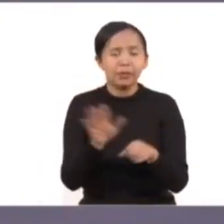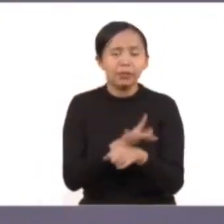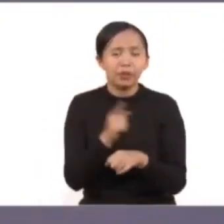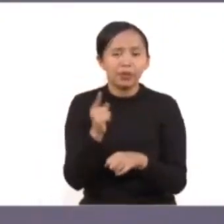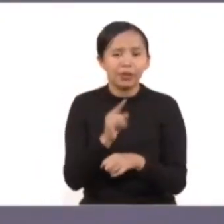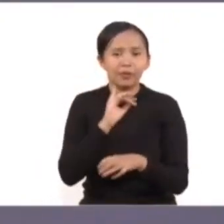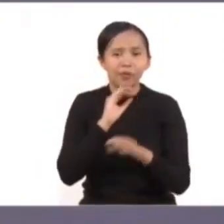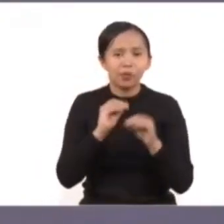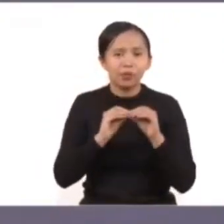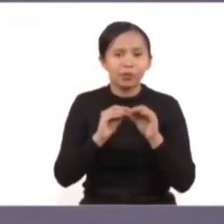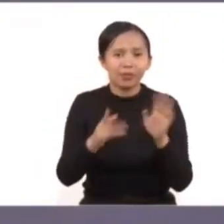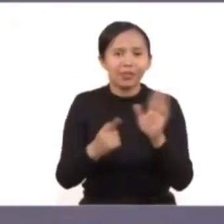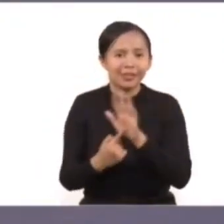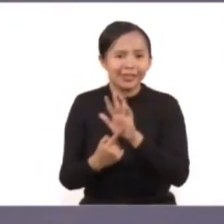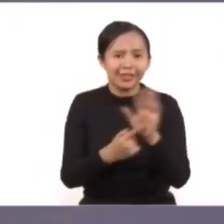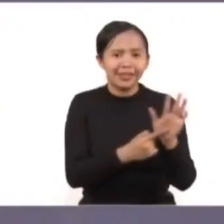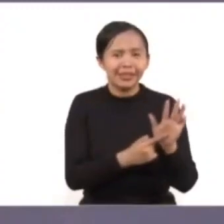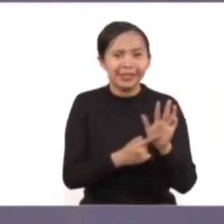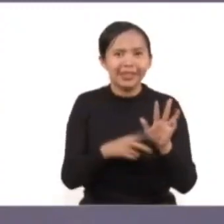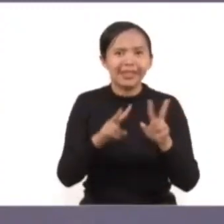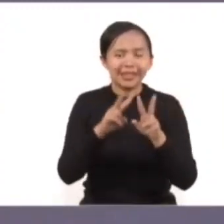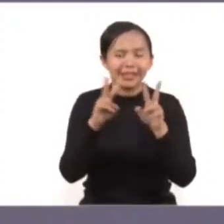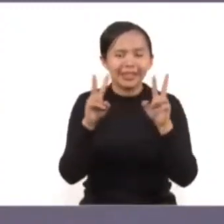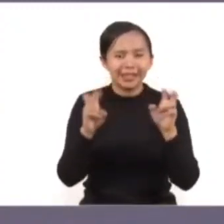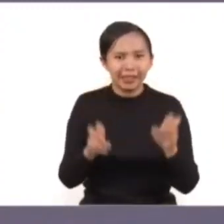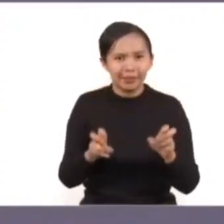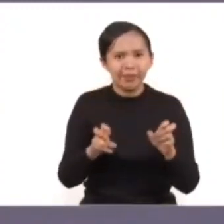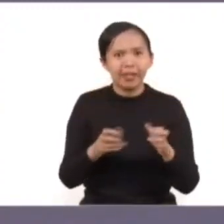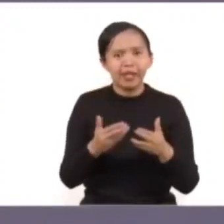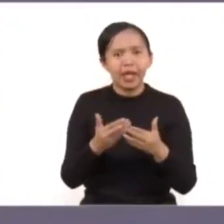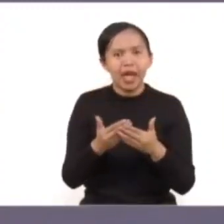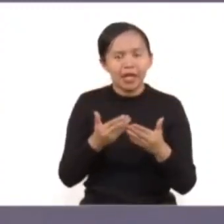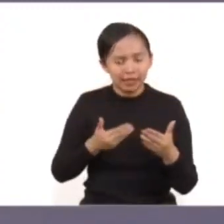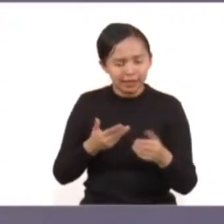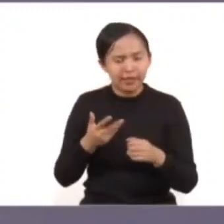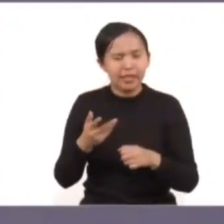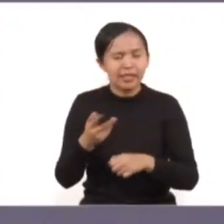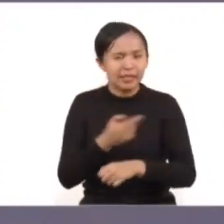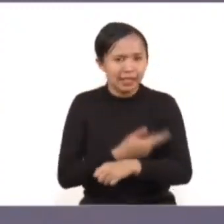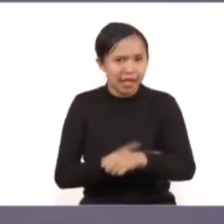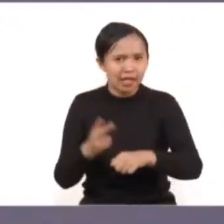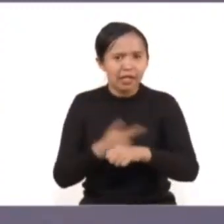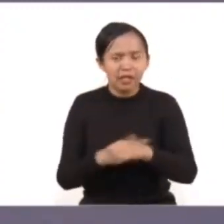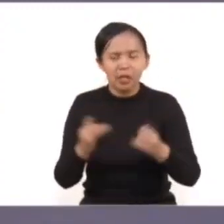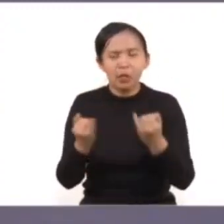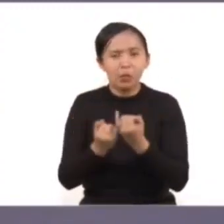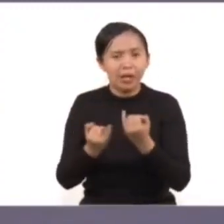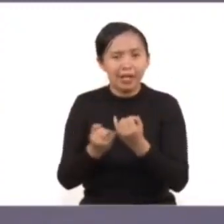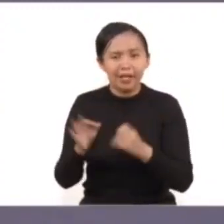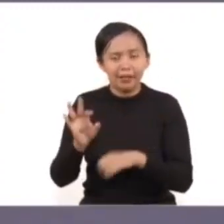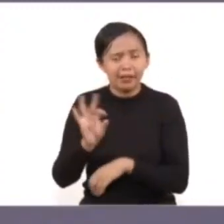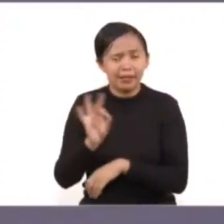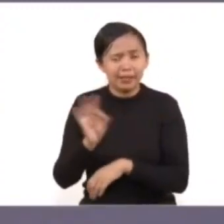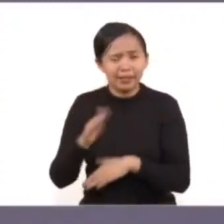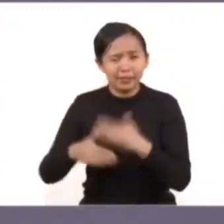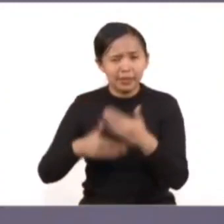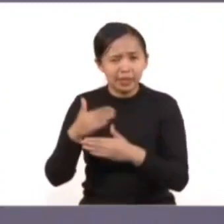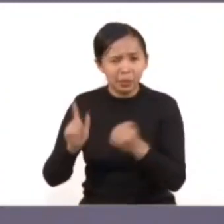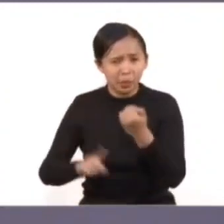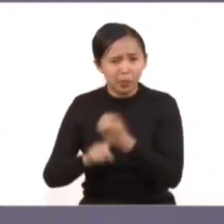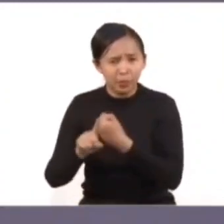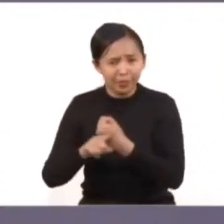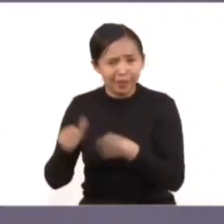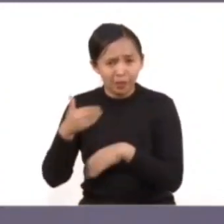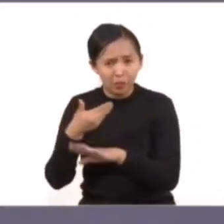sobre el cumplimiento de nuestras obligaciones en materia de prevención, atención y erradicación de la violencia en contra de las mujeres